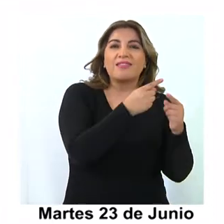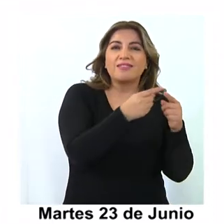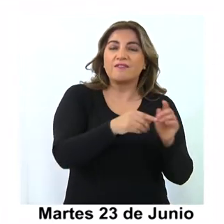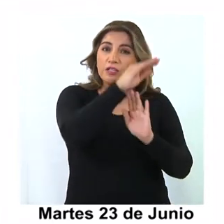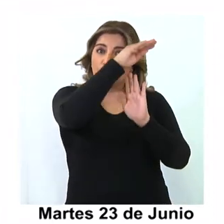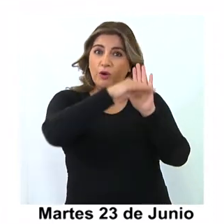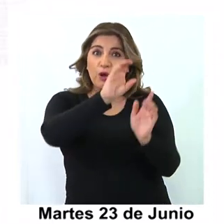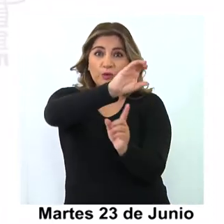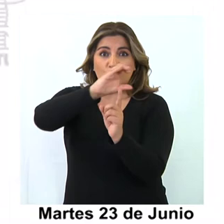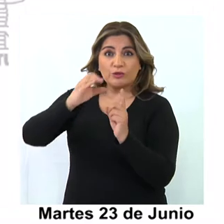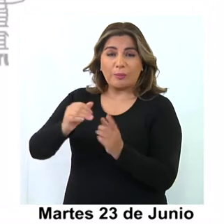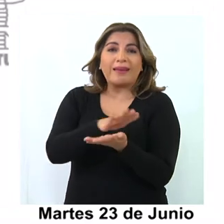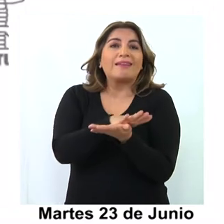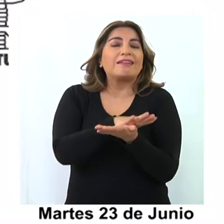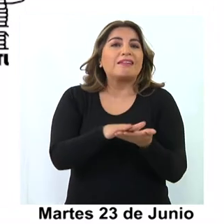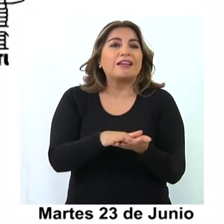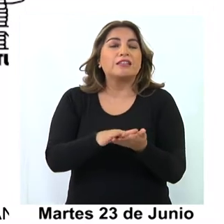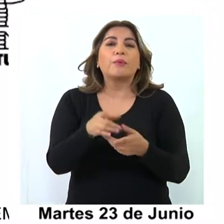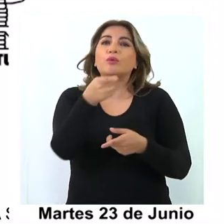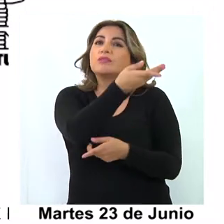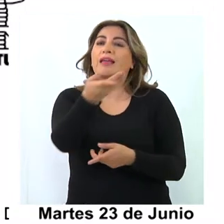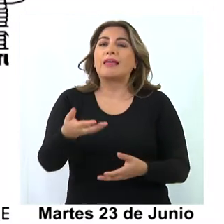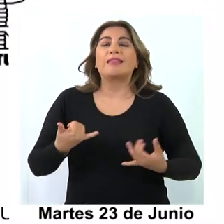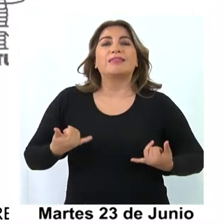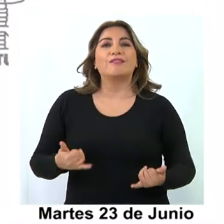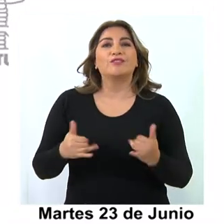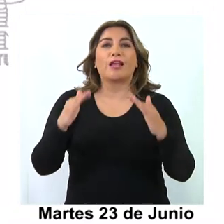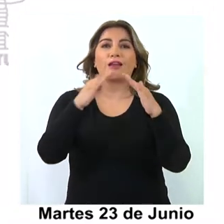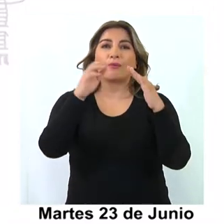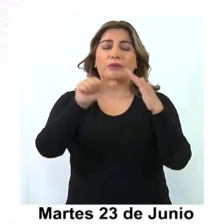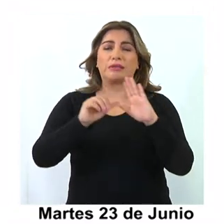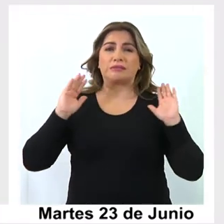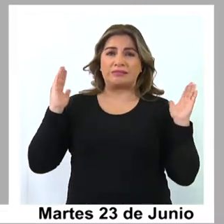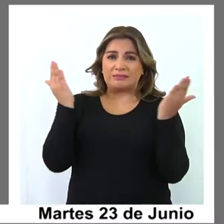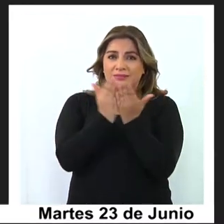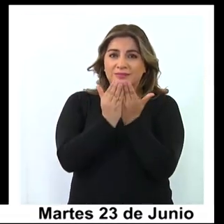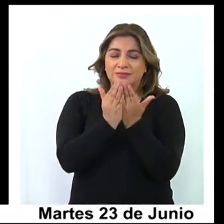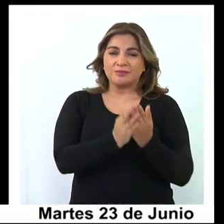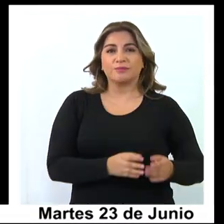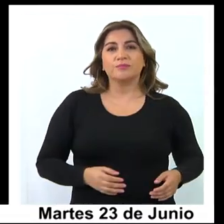panoramas culturales gratuitos para pasar el encierro de esta cuarentena.